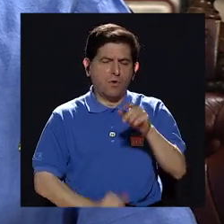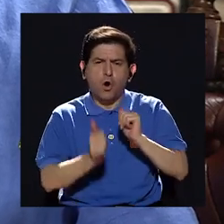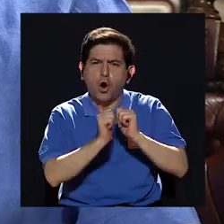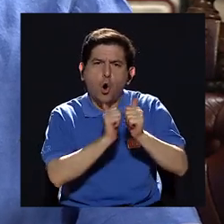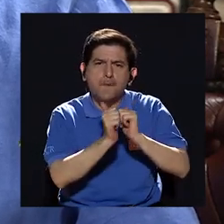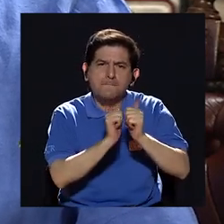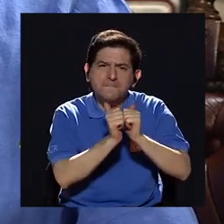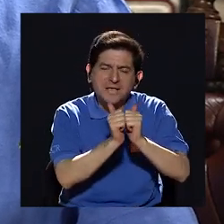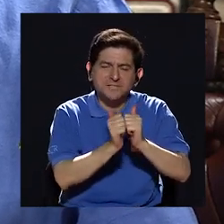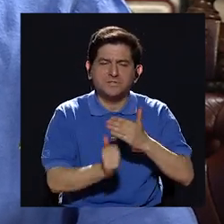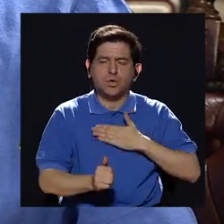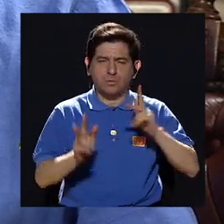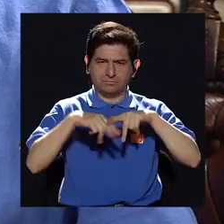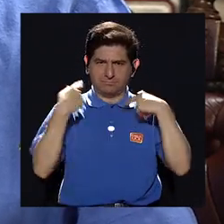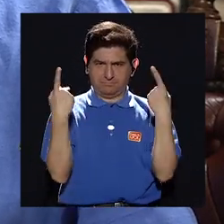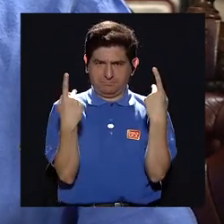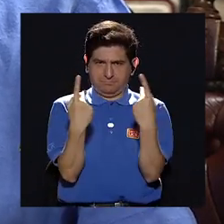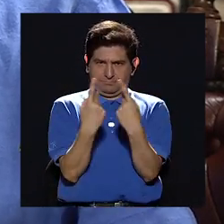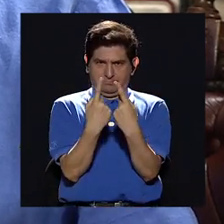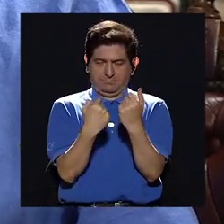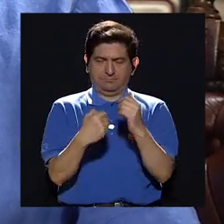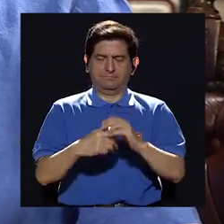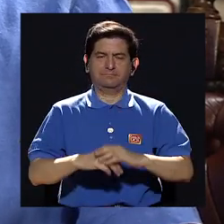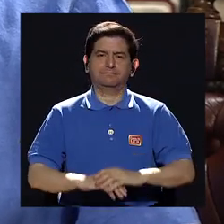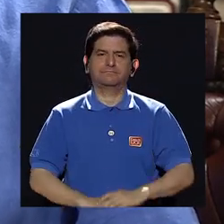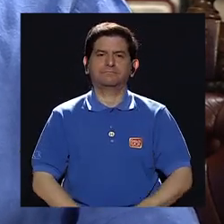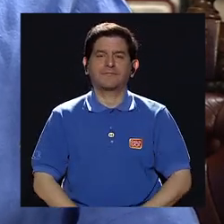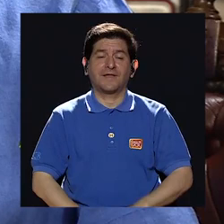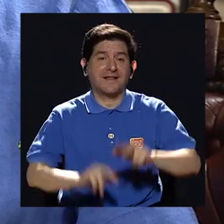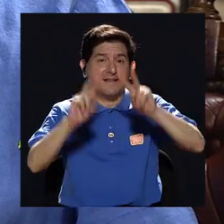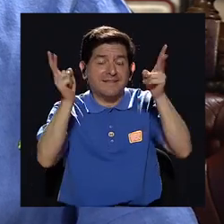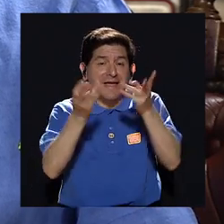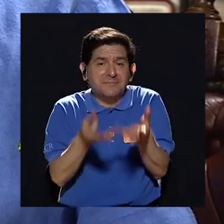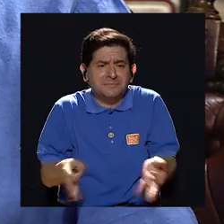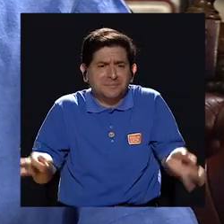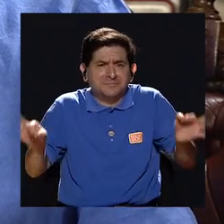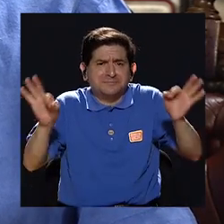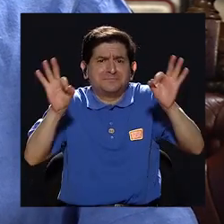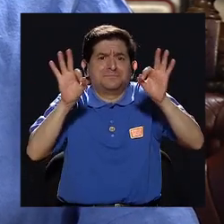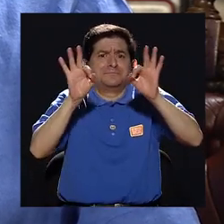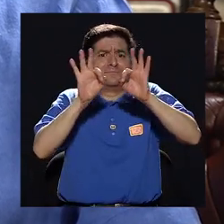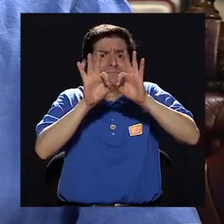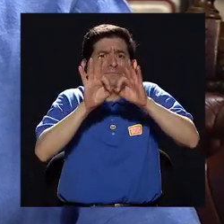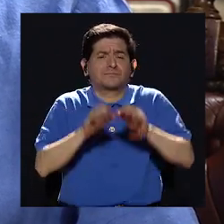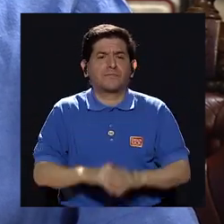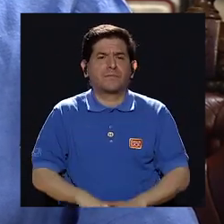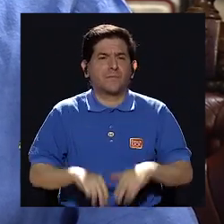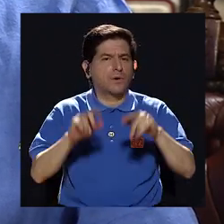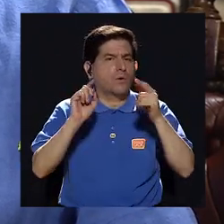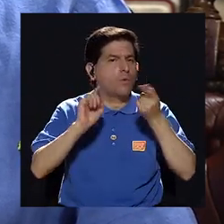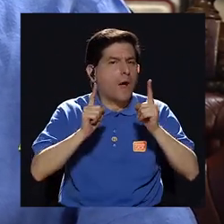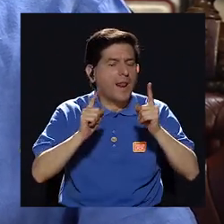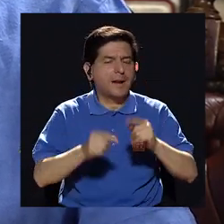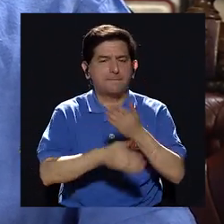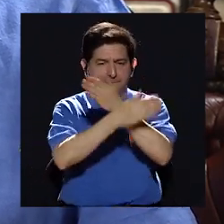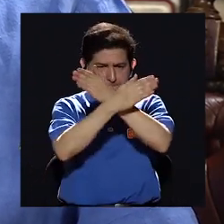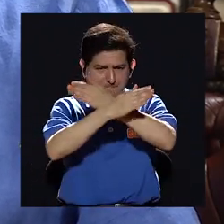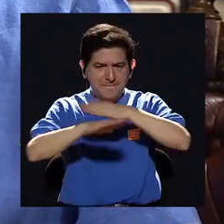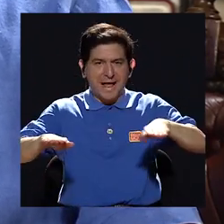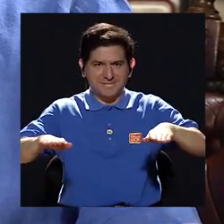en mi partido, el tema fundamental fue la paz